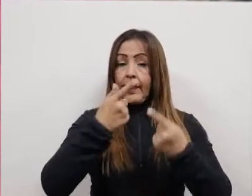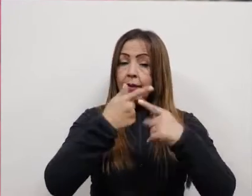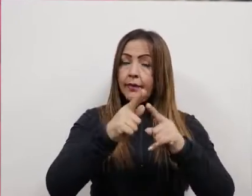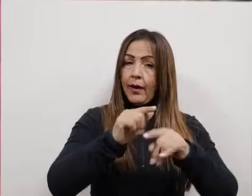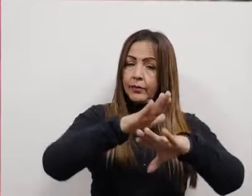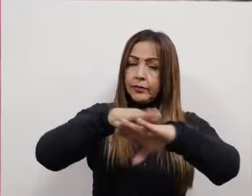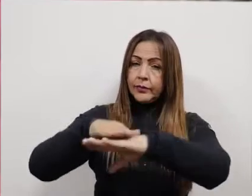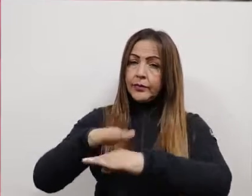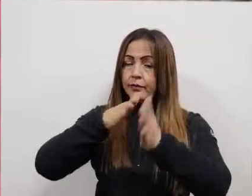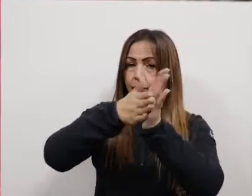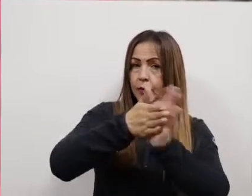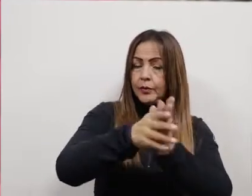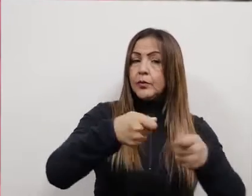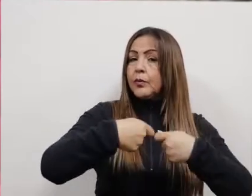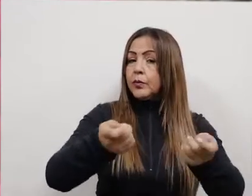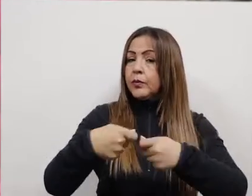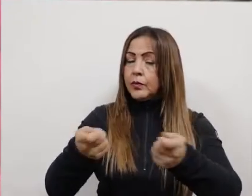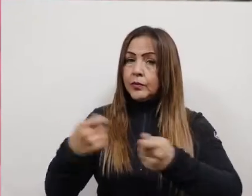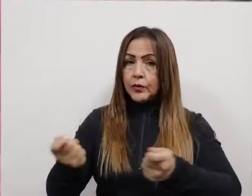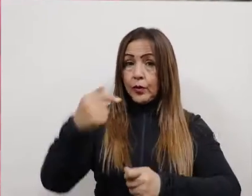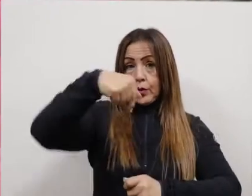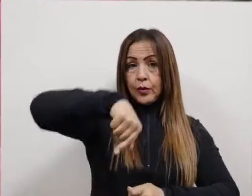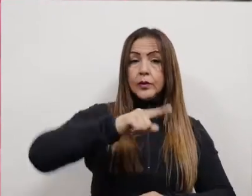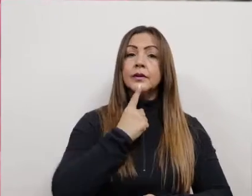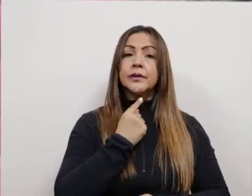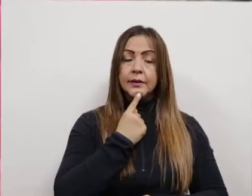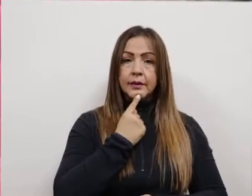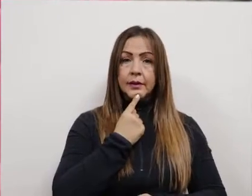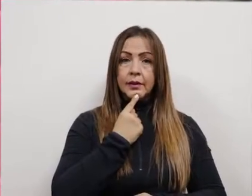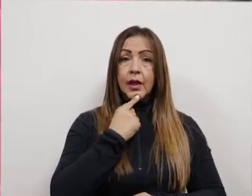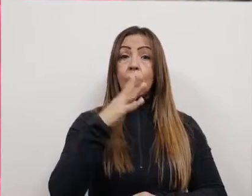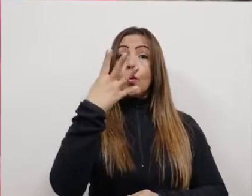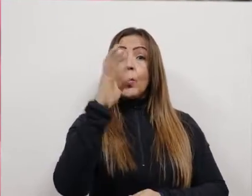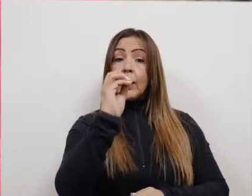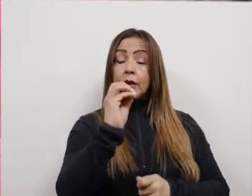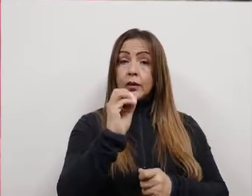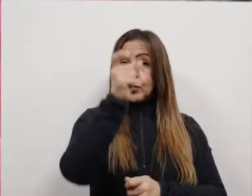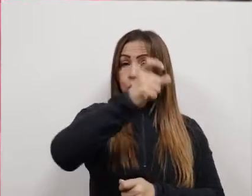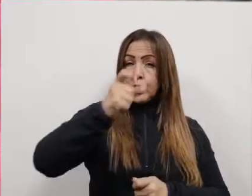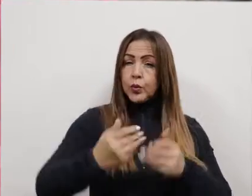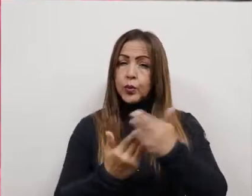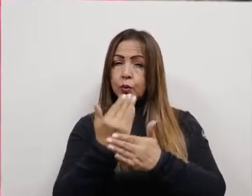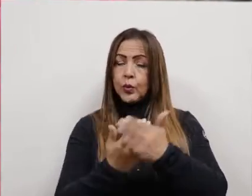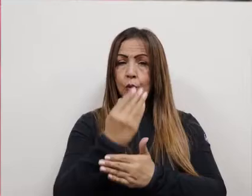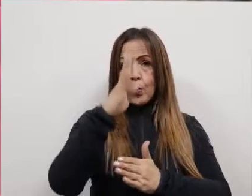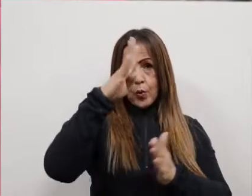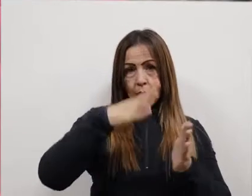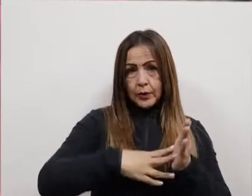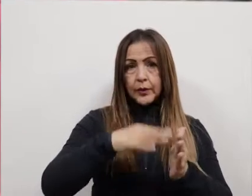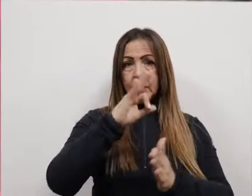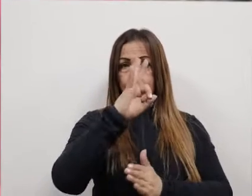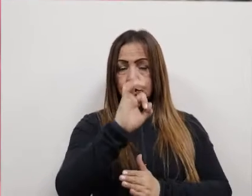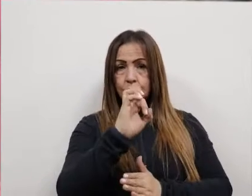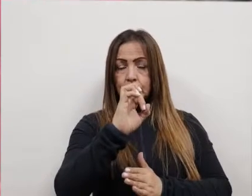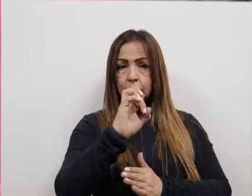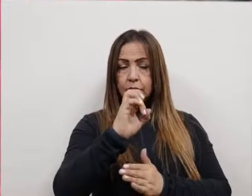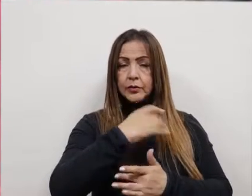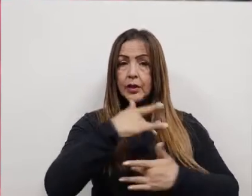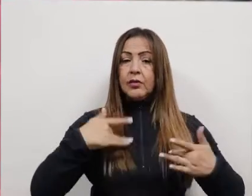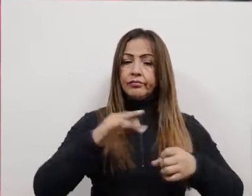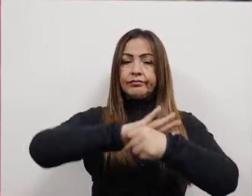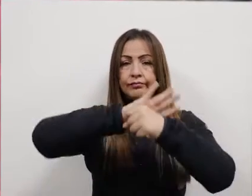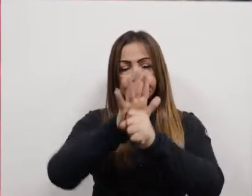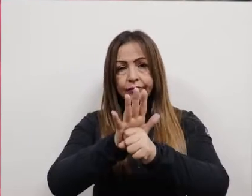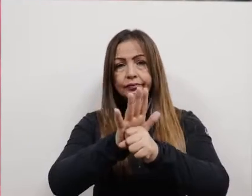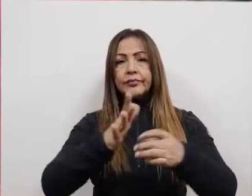epidemiológicos. Hoy, Zipaquirá presenta 40 casos nuevos para un total de 4.861